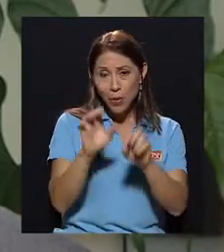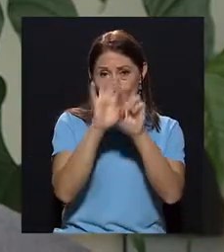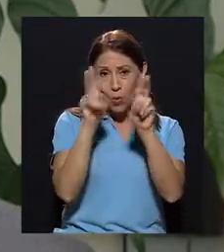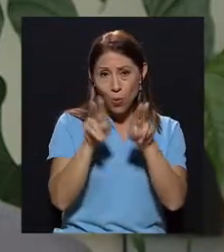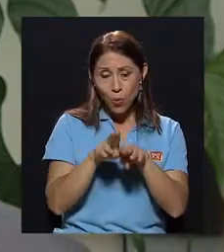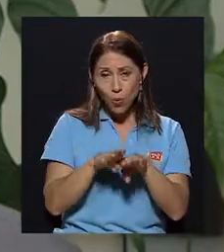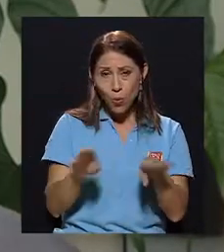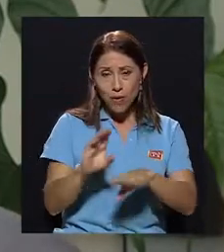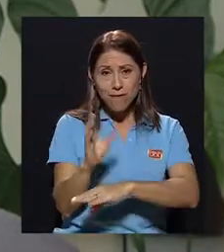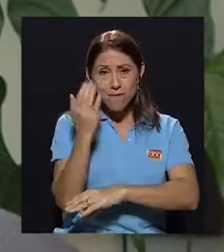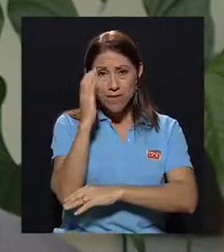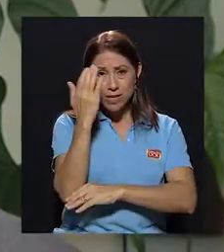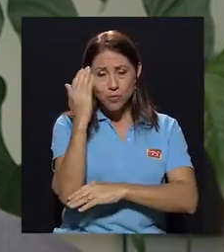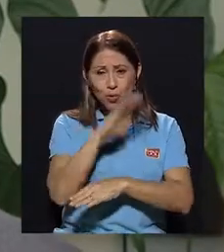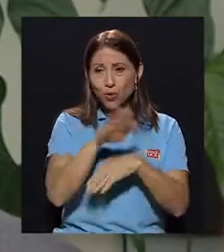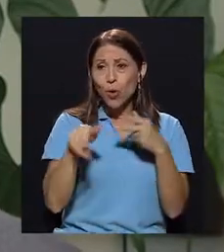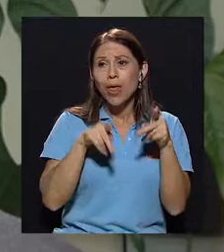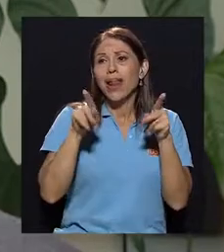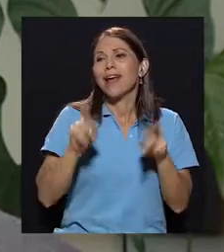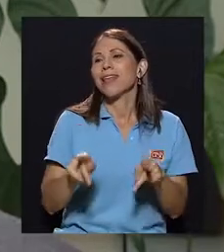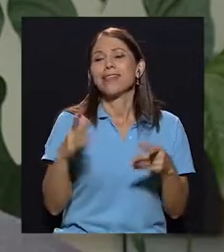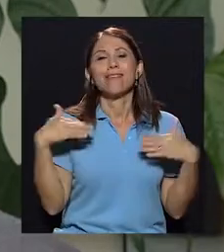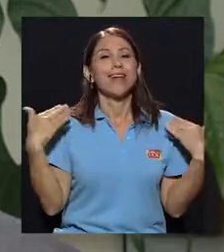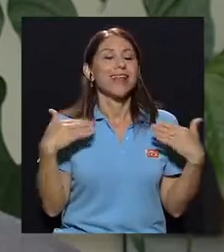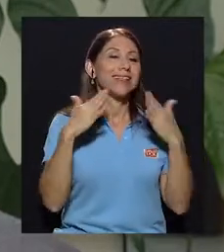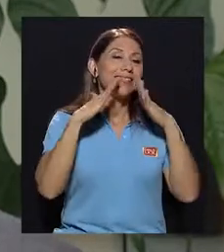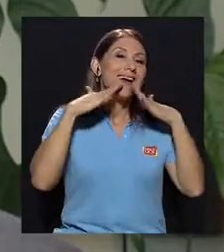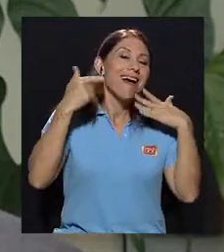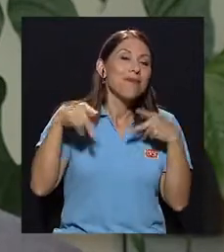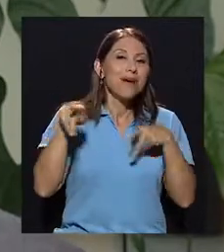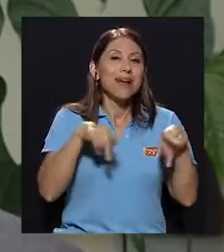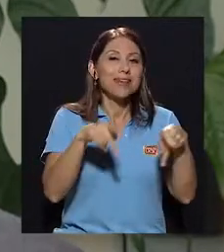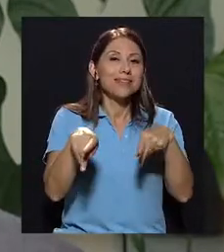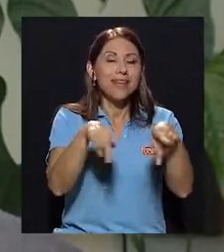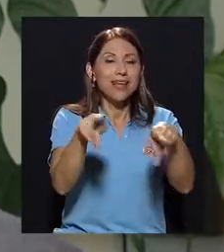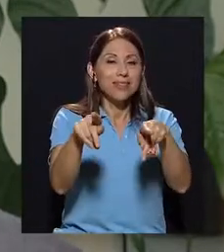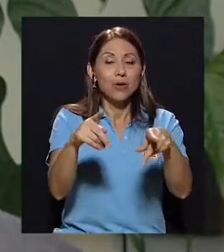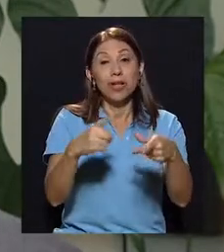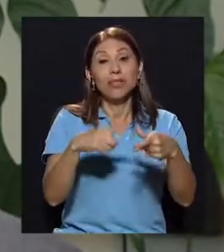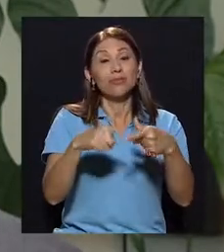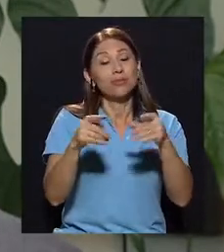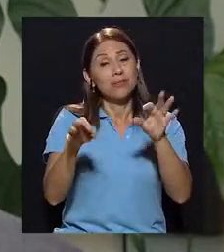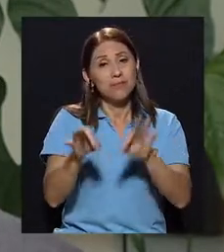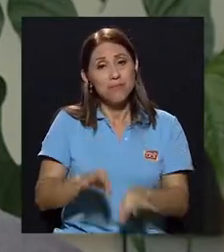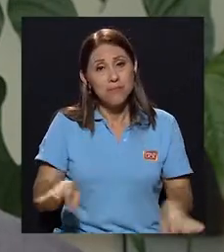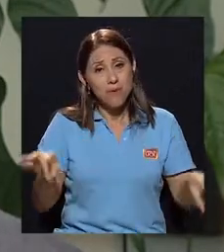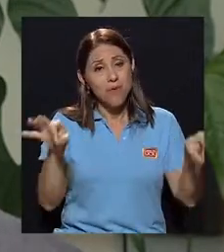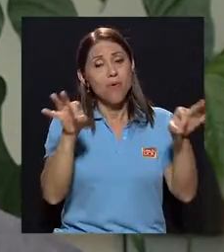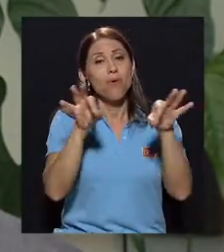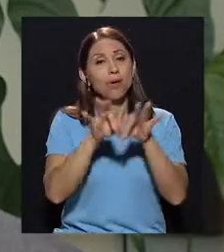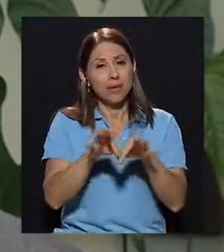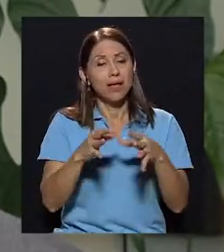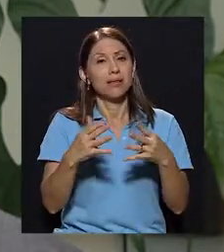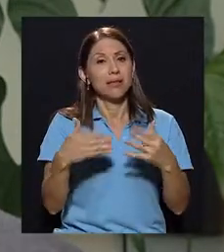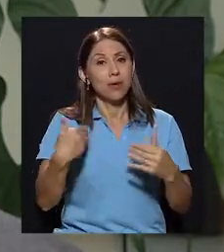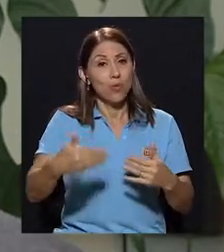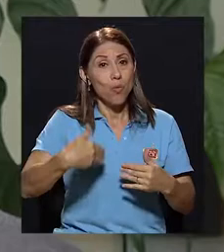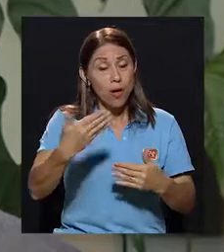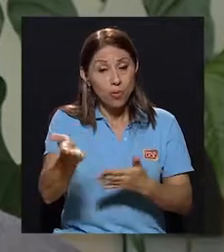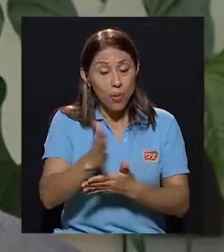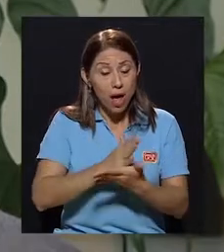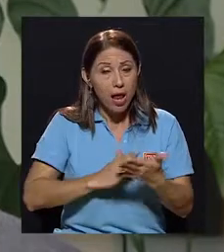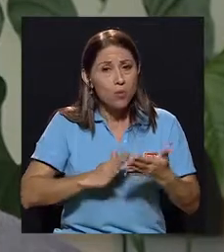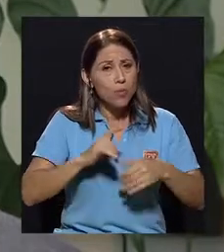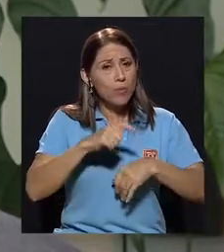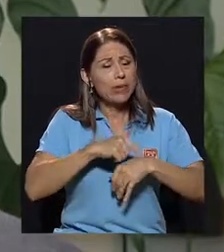y paseando, entonces es vital hacer ese espacio, hacer un espacio cuando se trata de